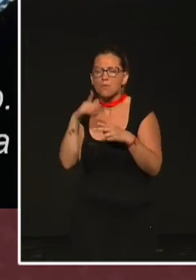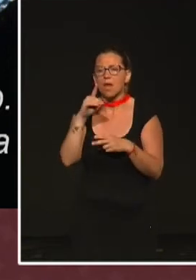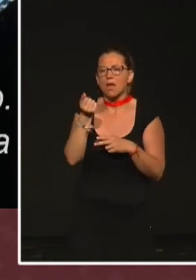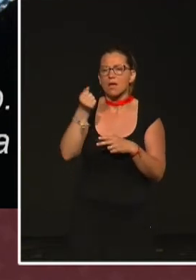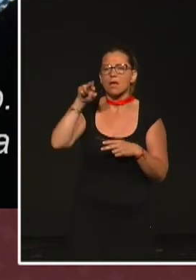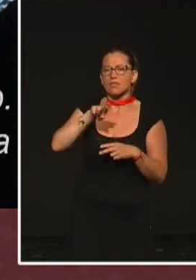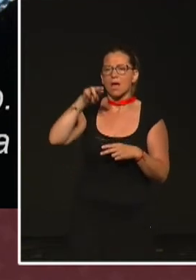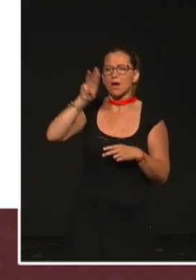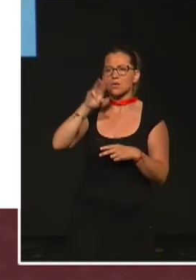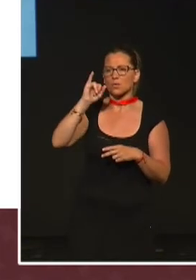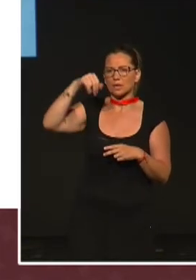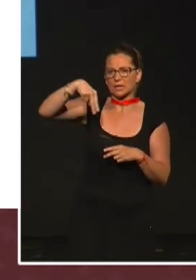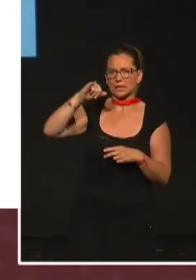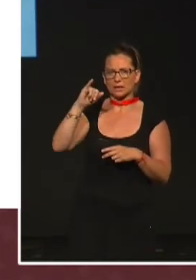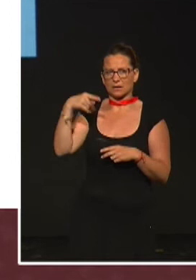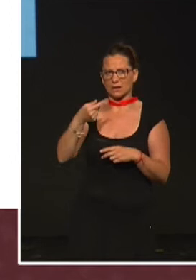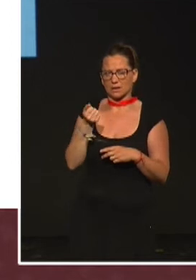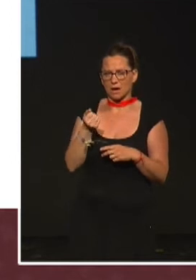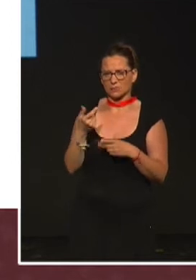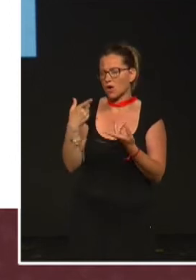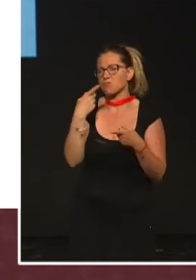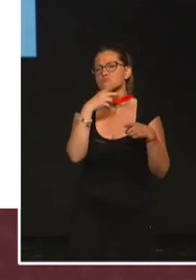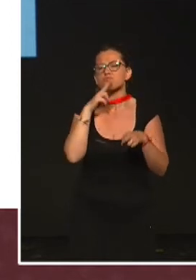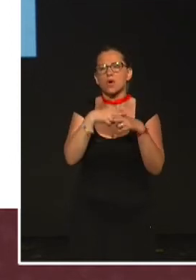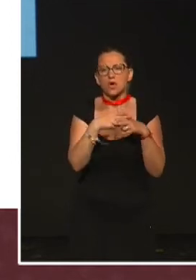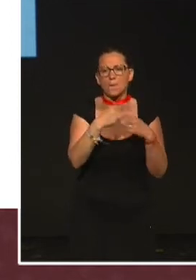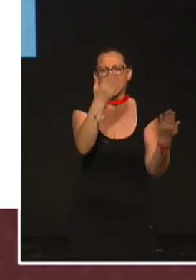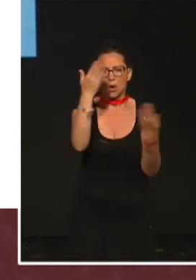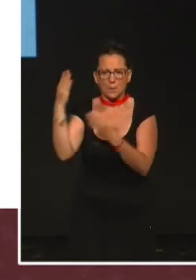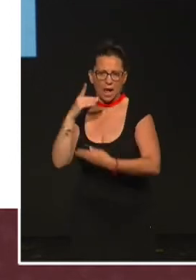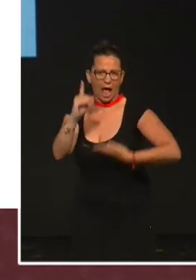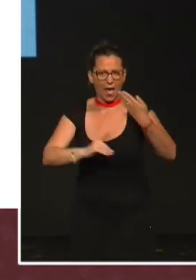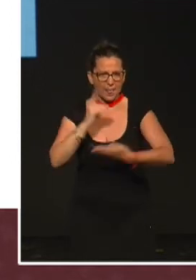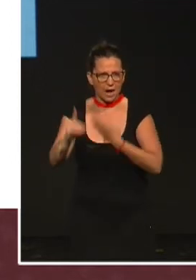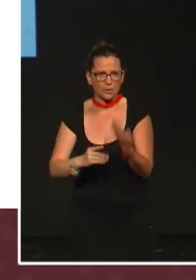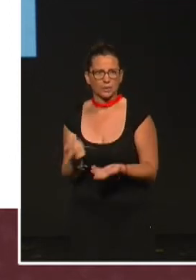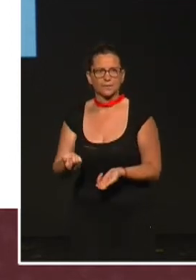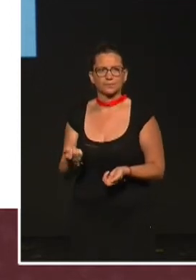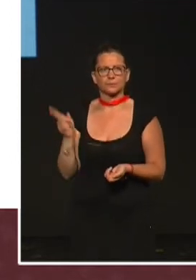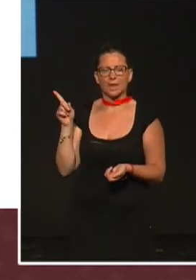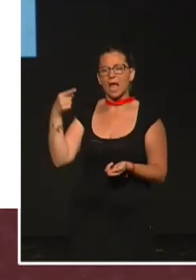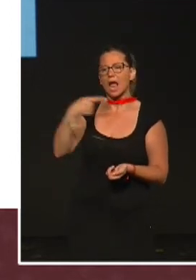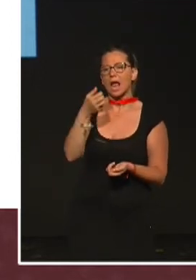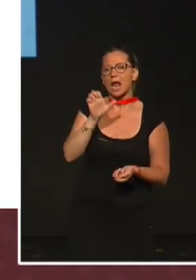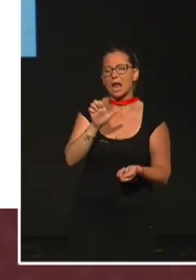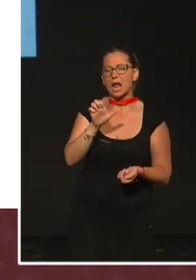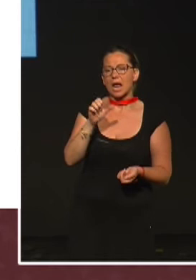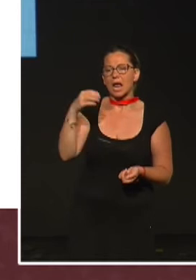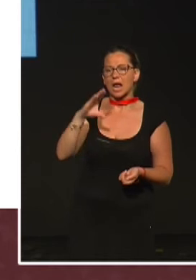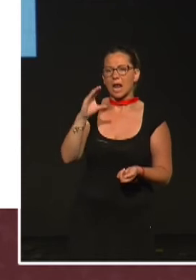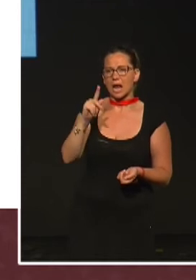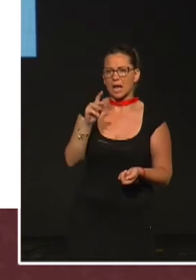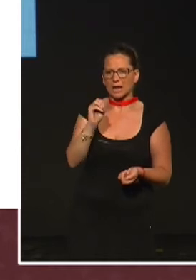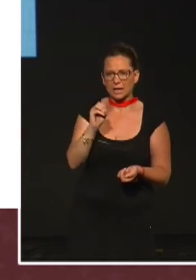homenajean de forma diferente a Darwin. Volviendo a darwini, es que hay muchos de darwini. El gecko de dedos de hoja,